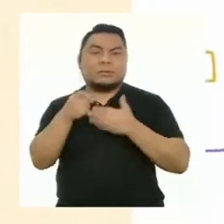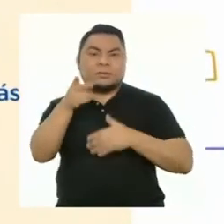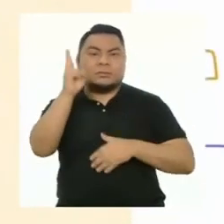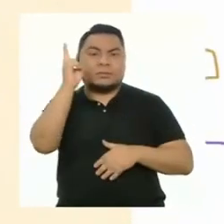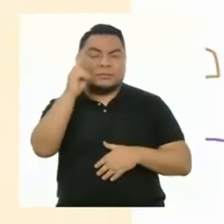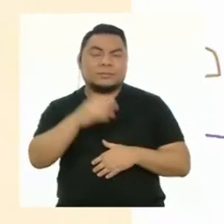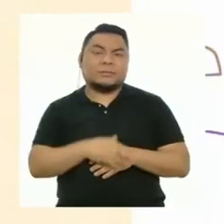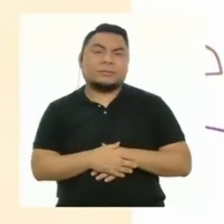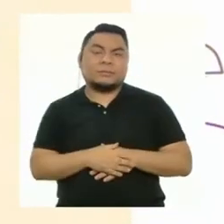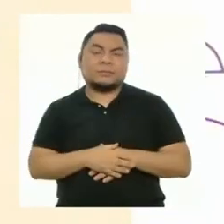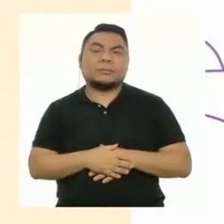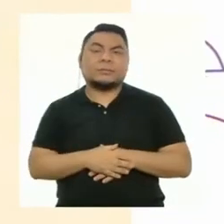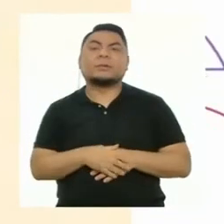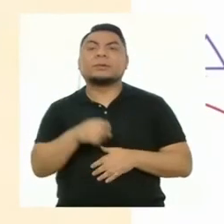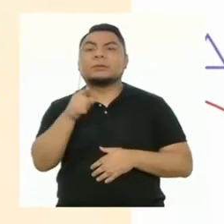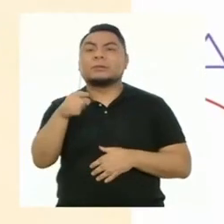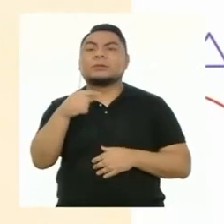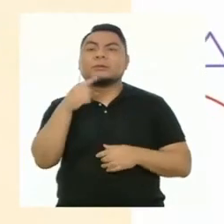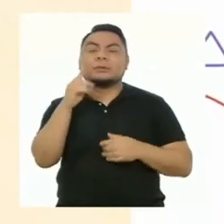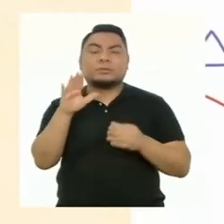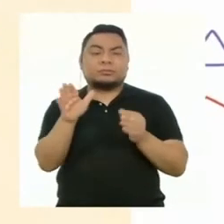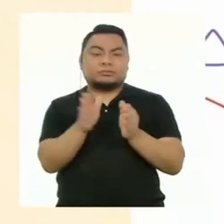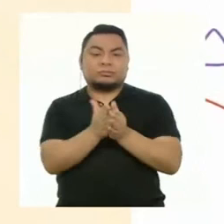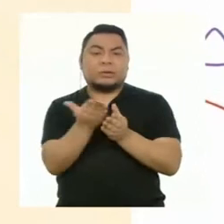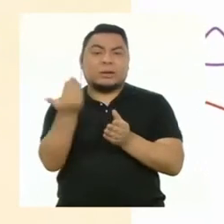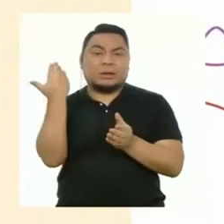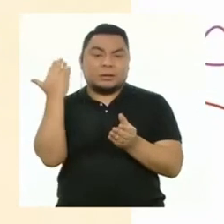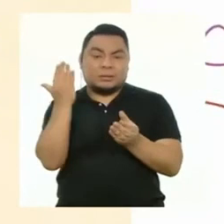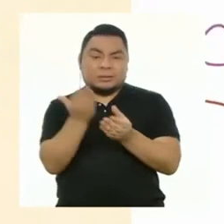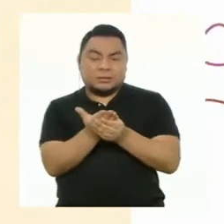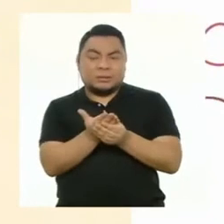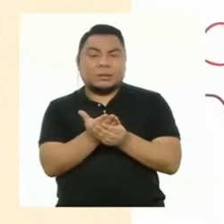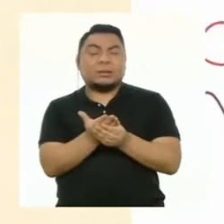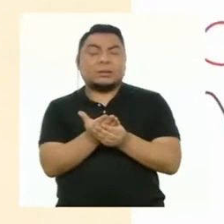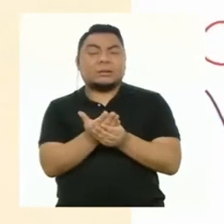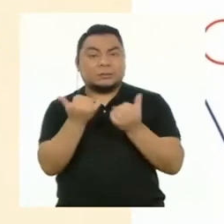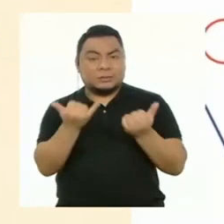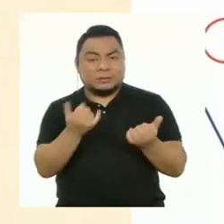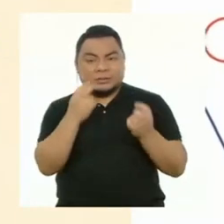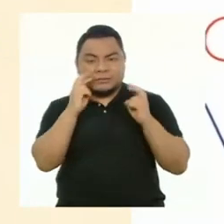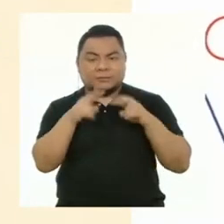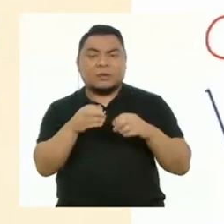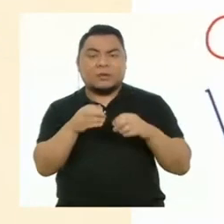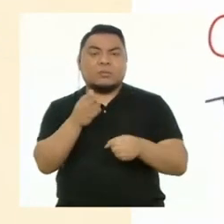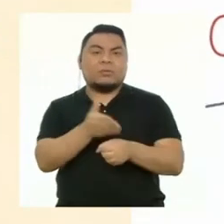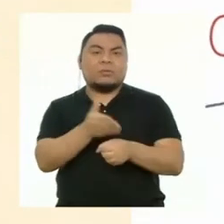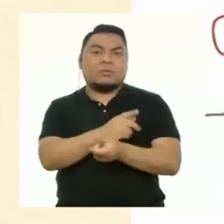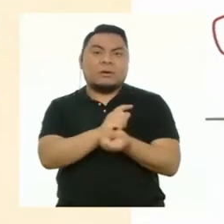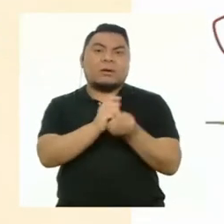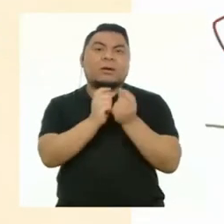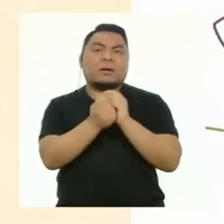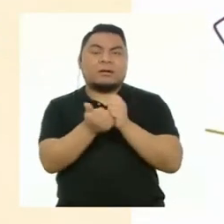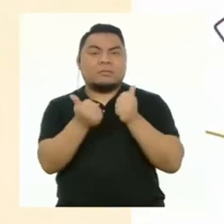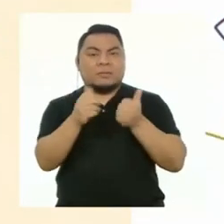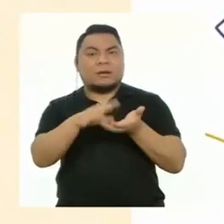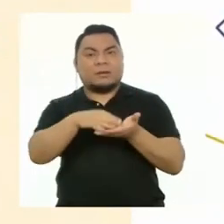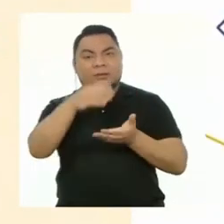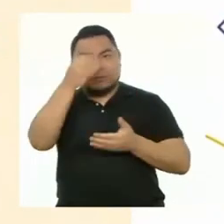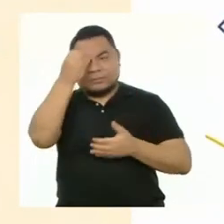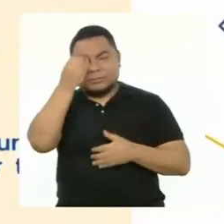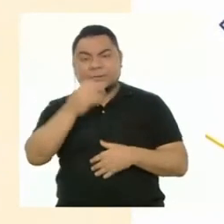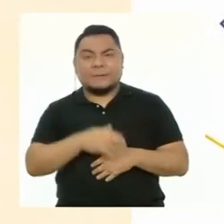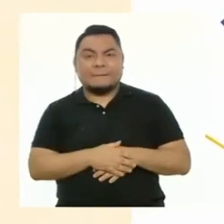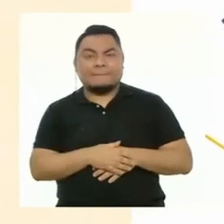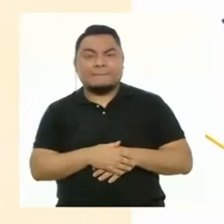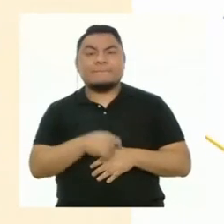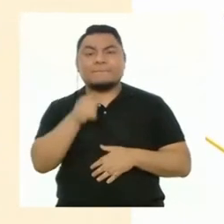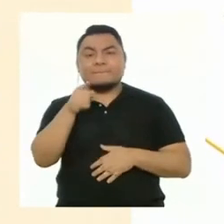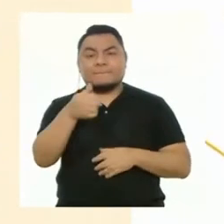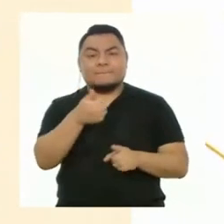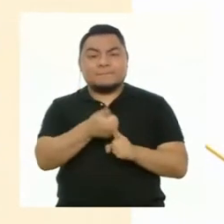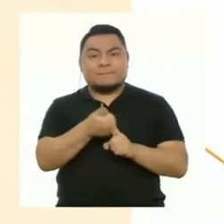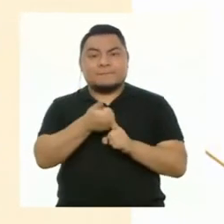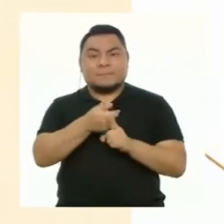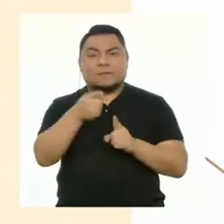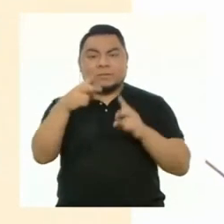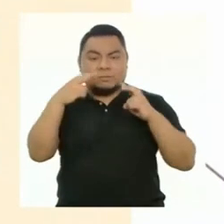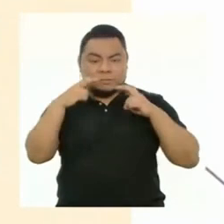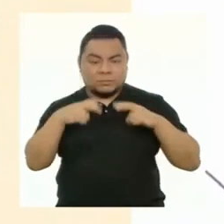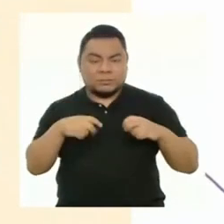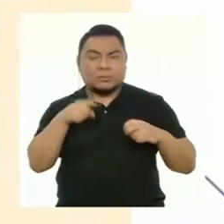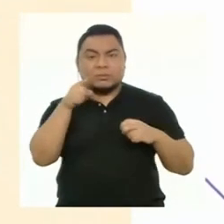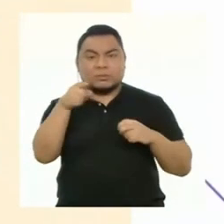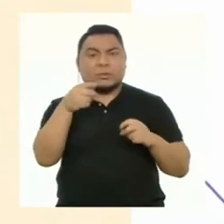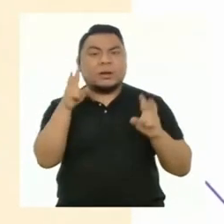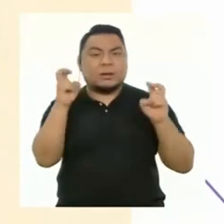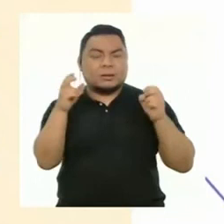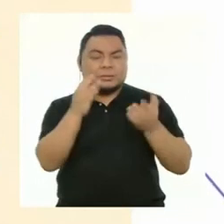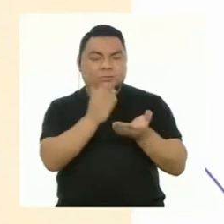por tu profesor. Compara tus productos anteriores con los actuales. Así verás cuánto has avanzado en tus aprendizajes. Evalúa tú mismo los